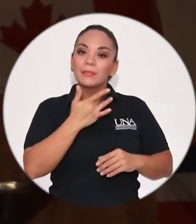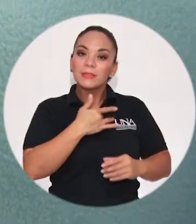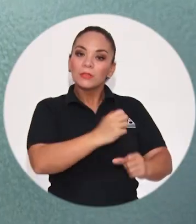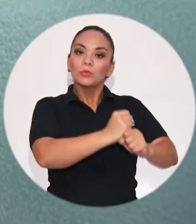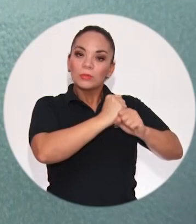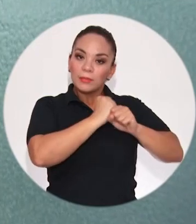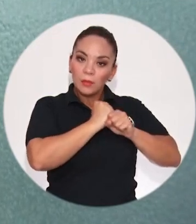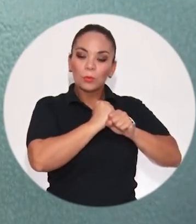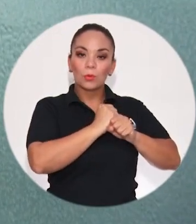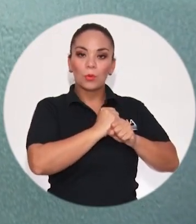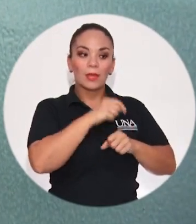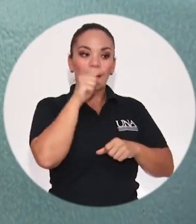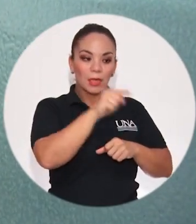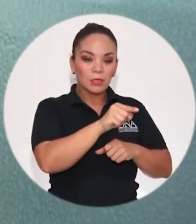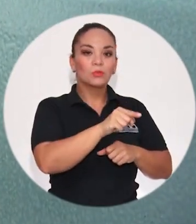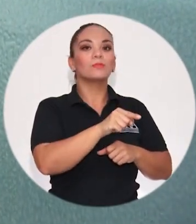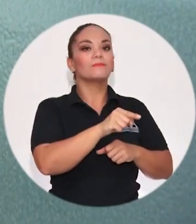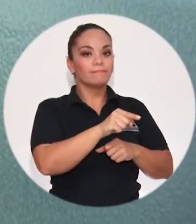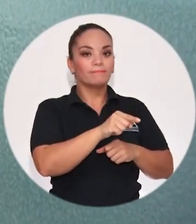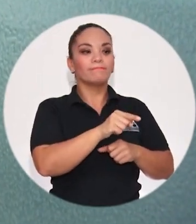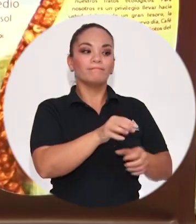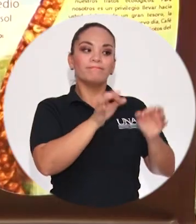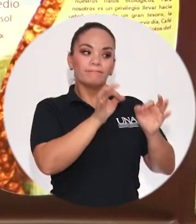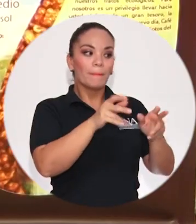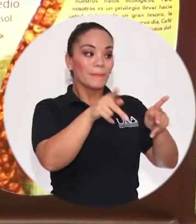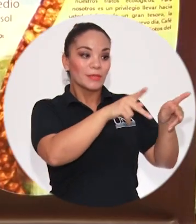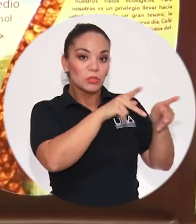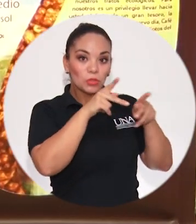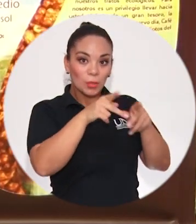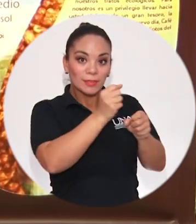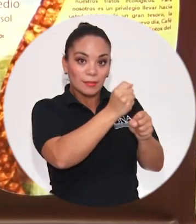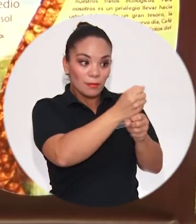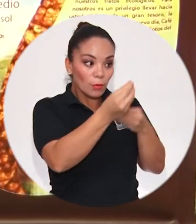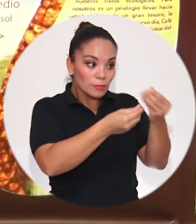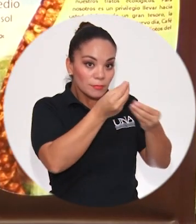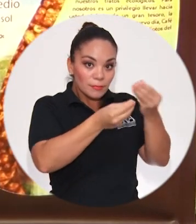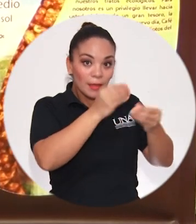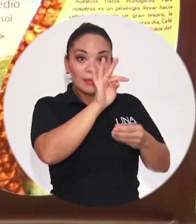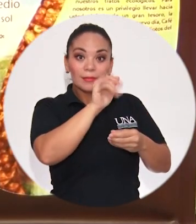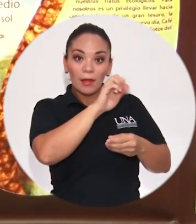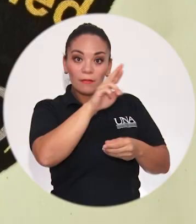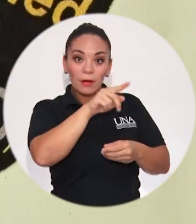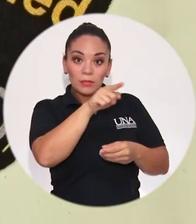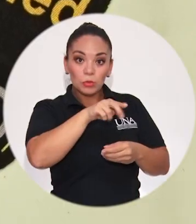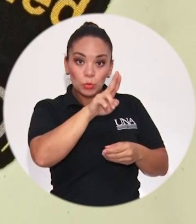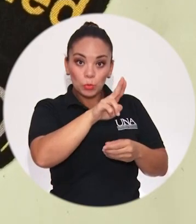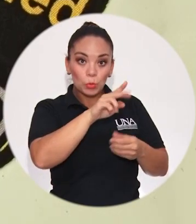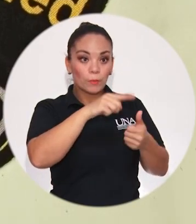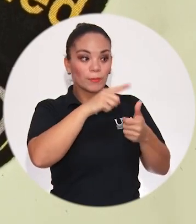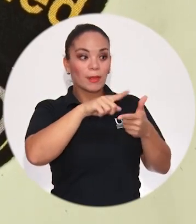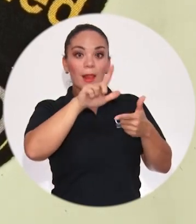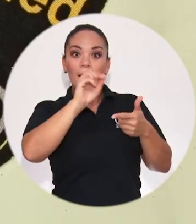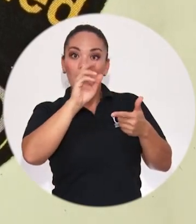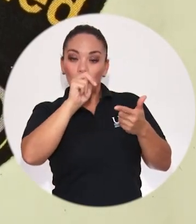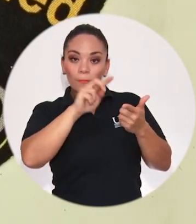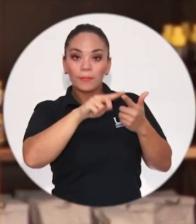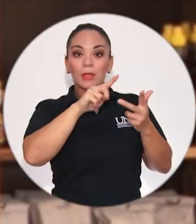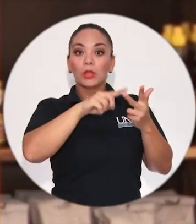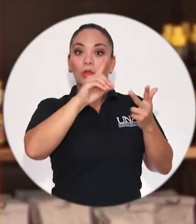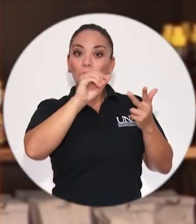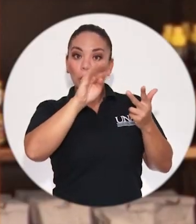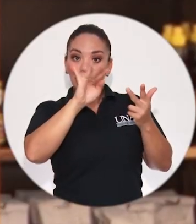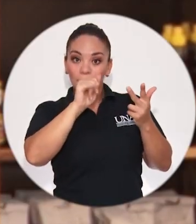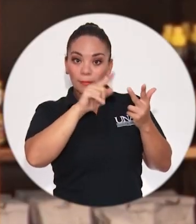que vienen en los reglamentos que se están estableciendo, eso va a darle todavía un valor agregado más al grano.